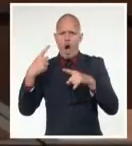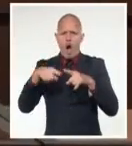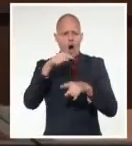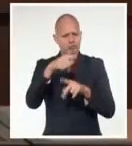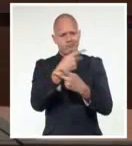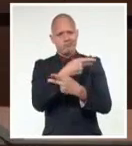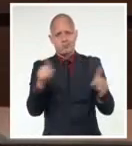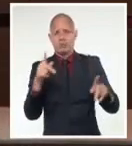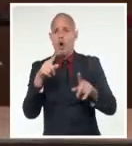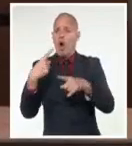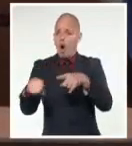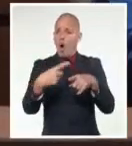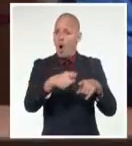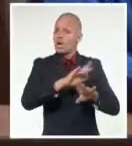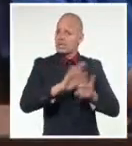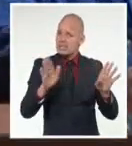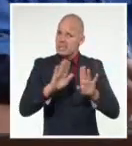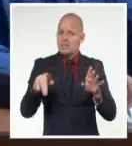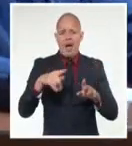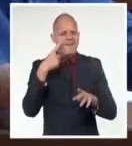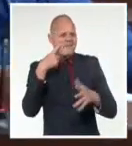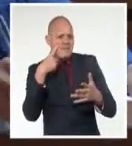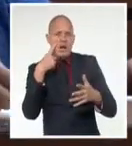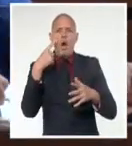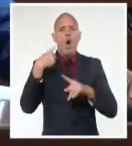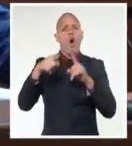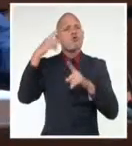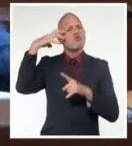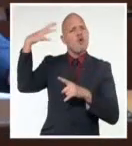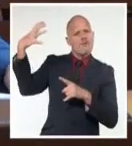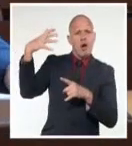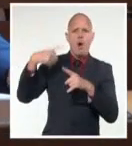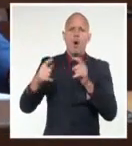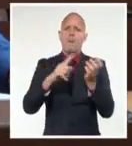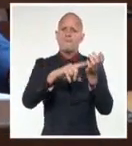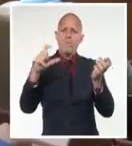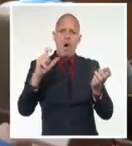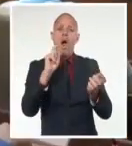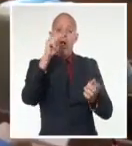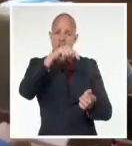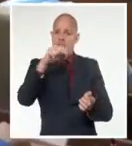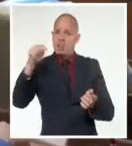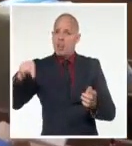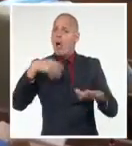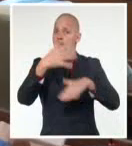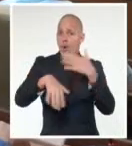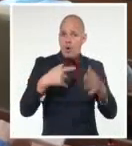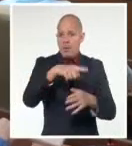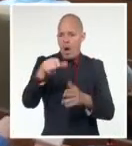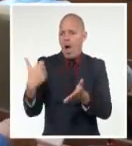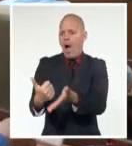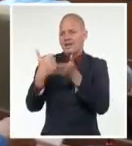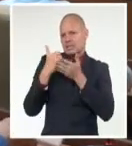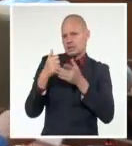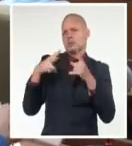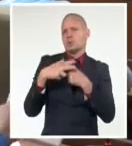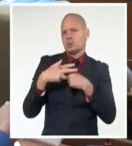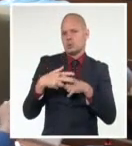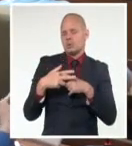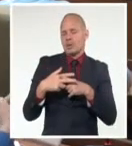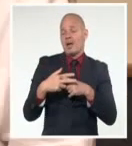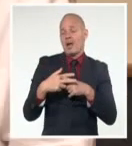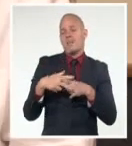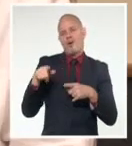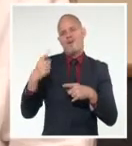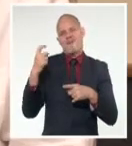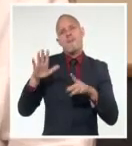la búsqueda de soluciones a problemas tanto del gobierno como del partido, pero no es suficiente todavía, dijo. A referirse al empleo